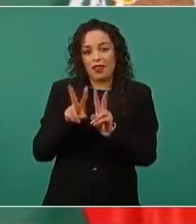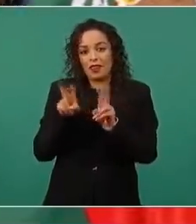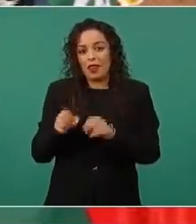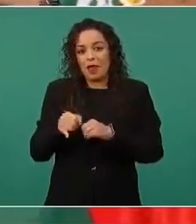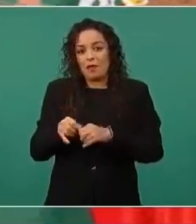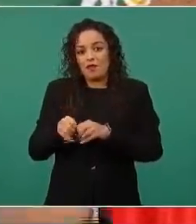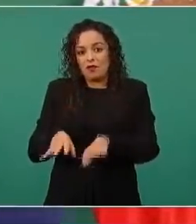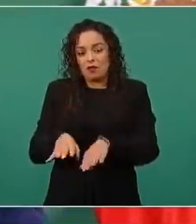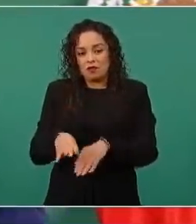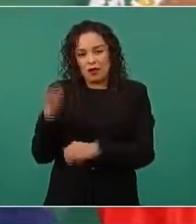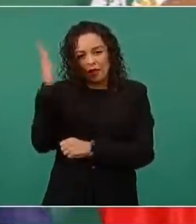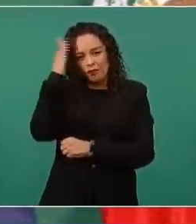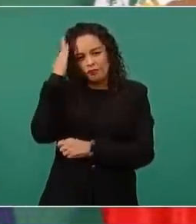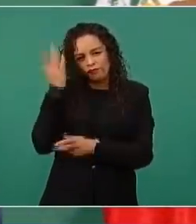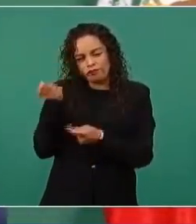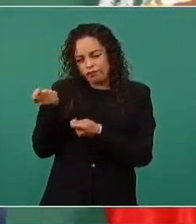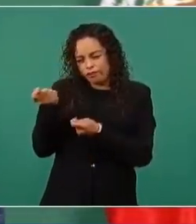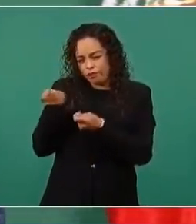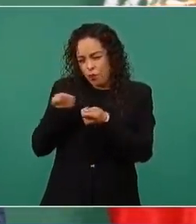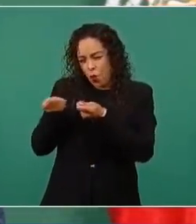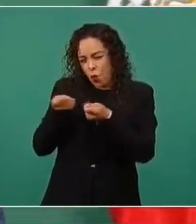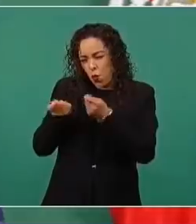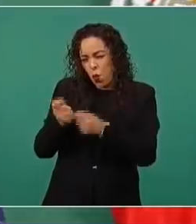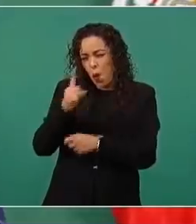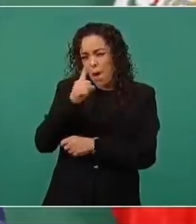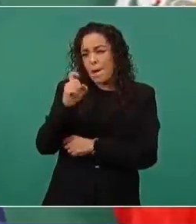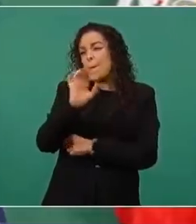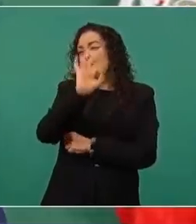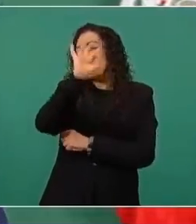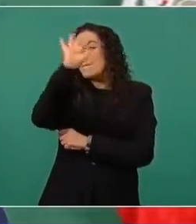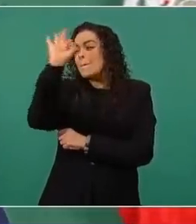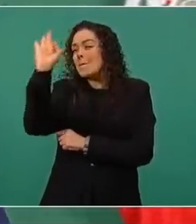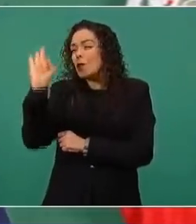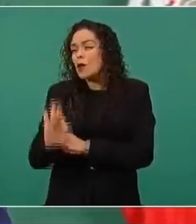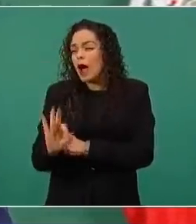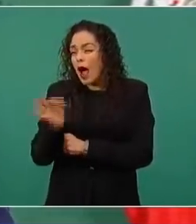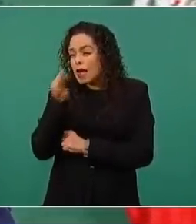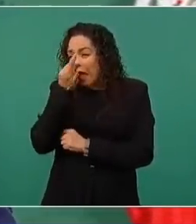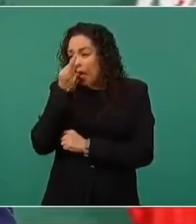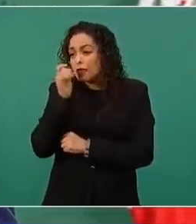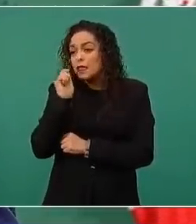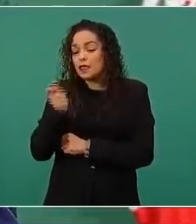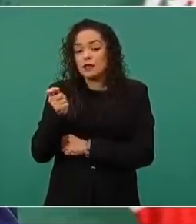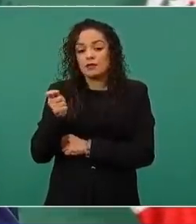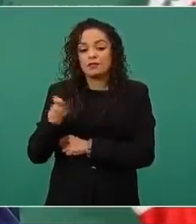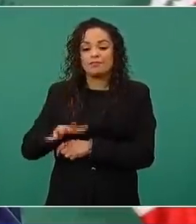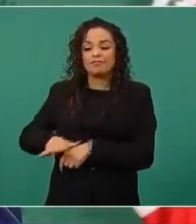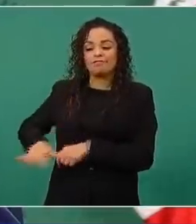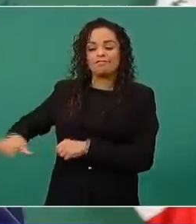absoluto o casi absoluto de los medios de información.